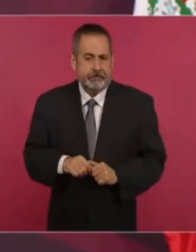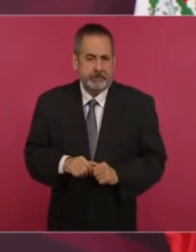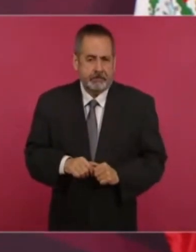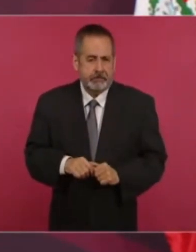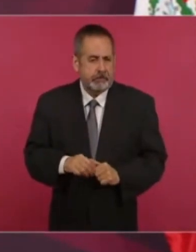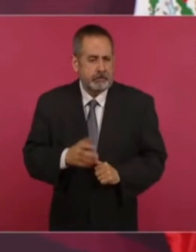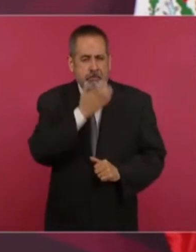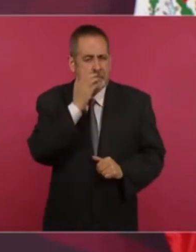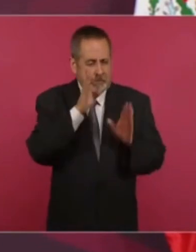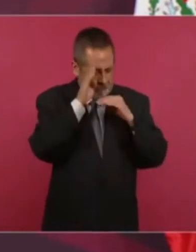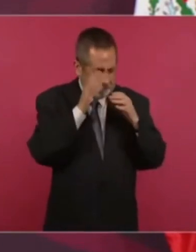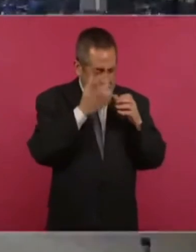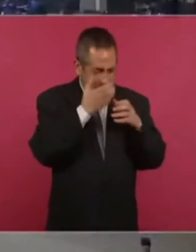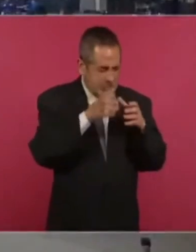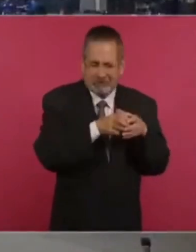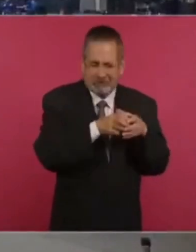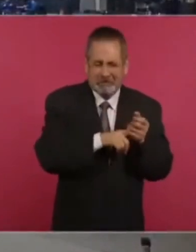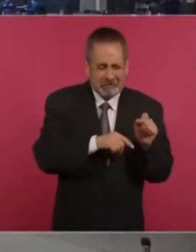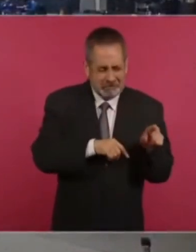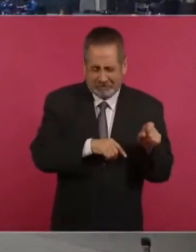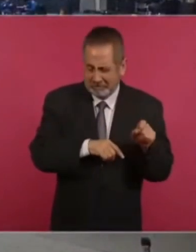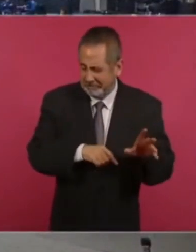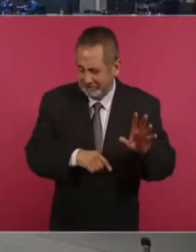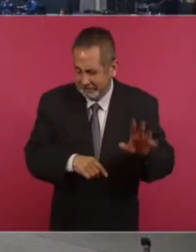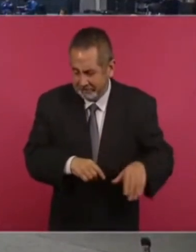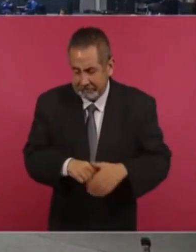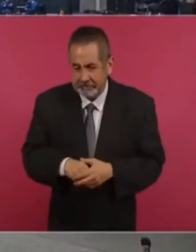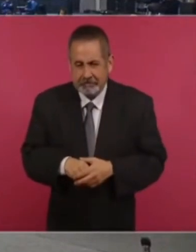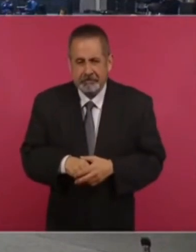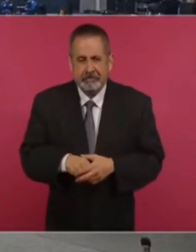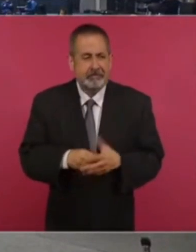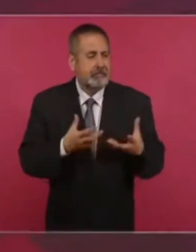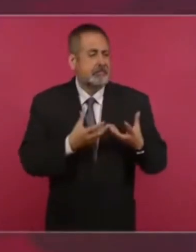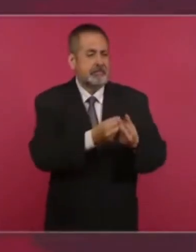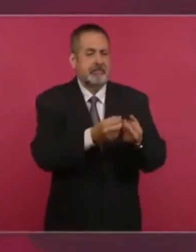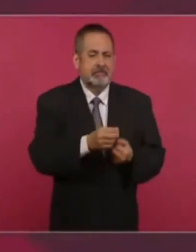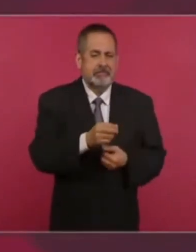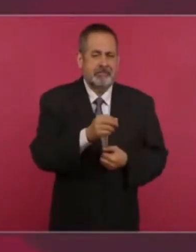conservadores. Muy filopanistas.